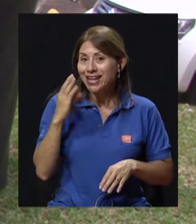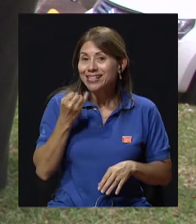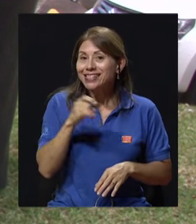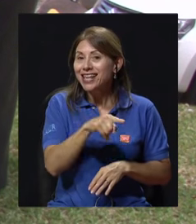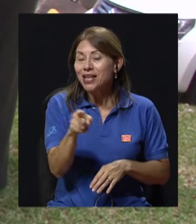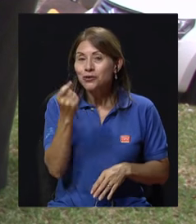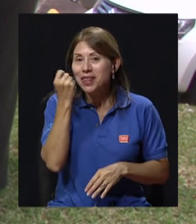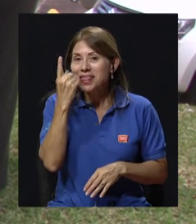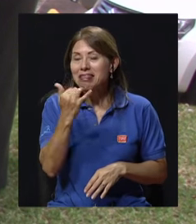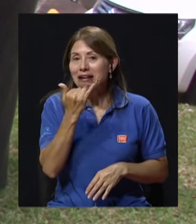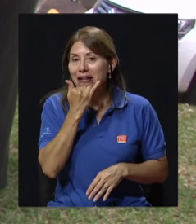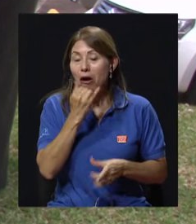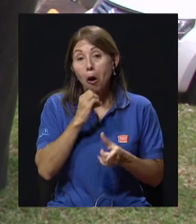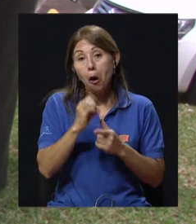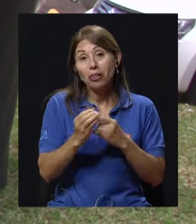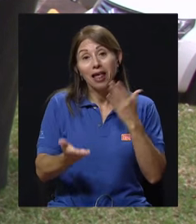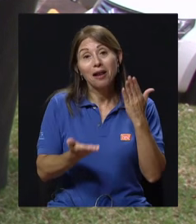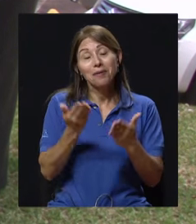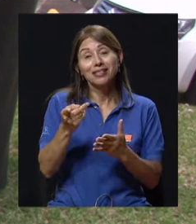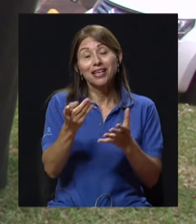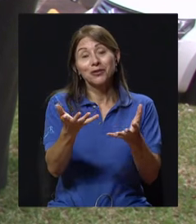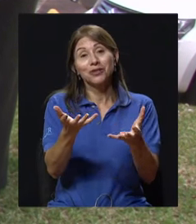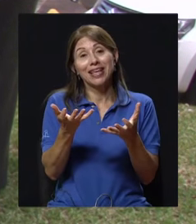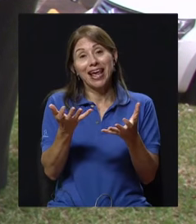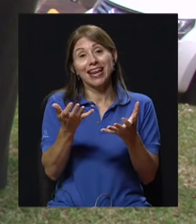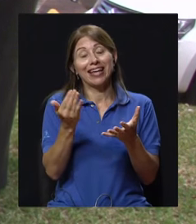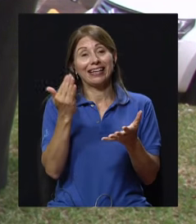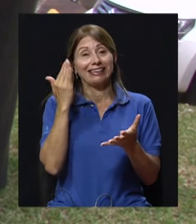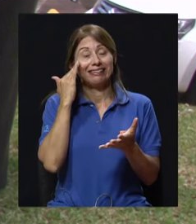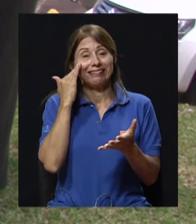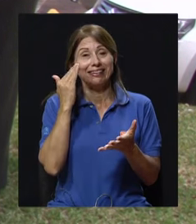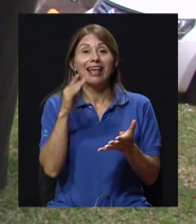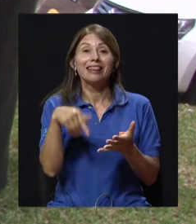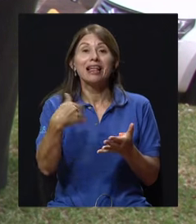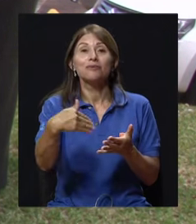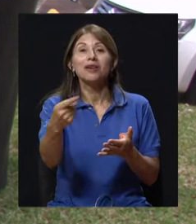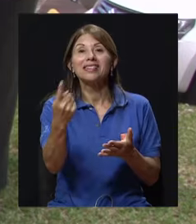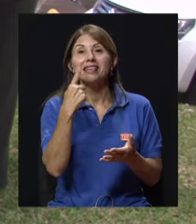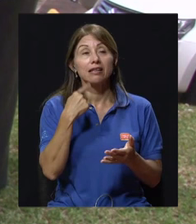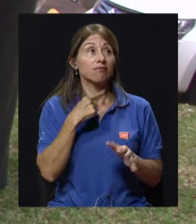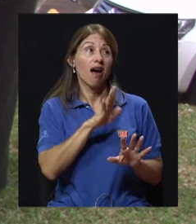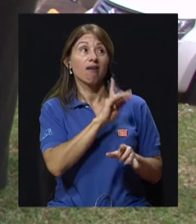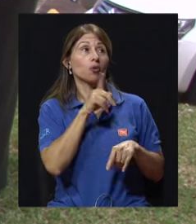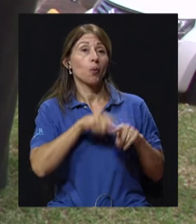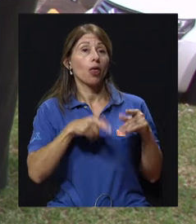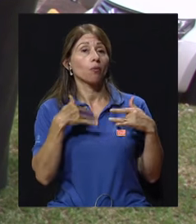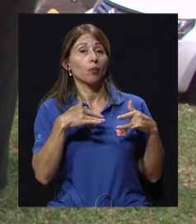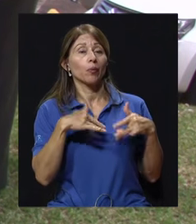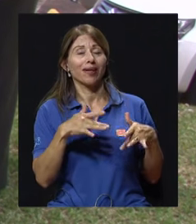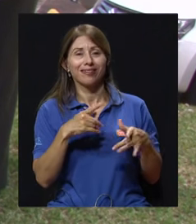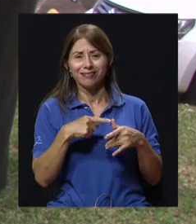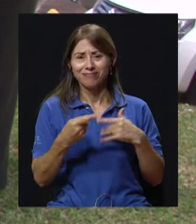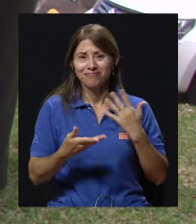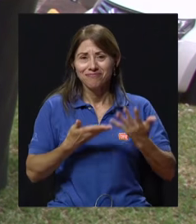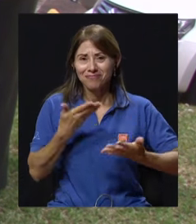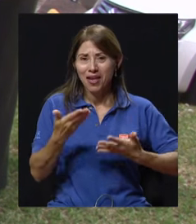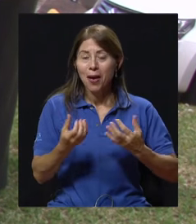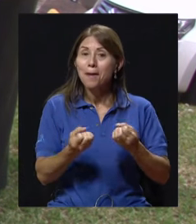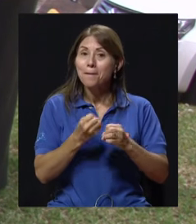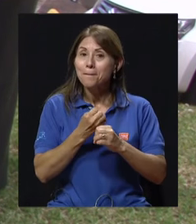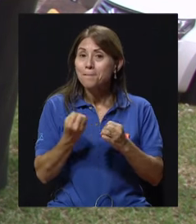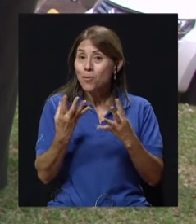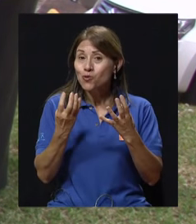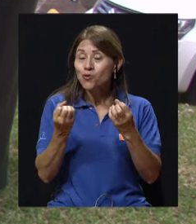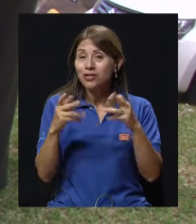eso es lo que entienden o es lo que quisieran que el médico les dijera, y es lo que vienen y dicen después, ¿verdad? Pero, digamos,